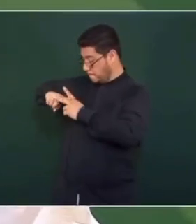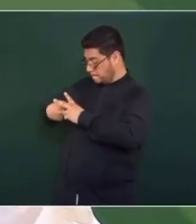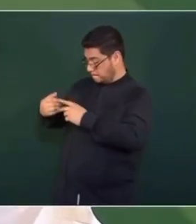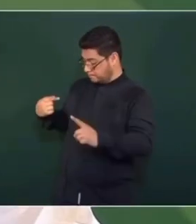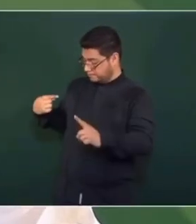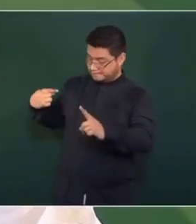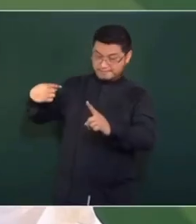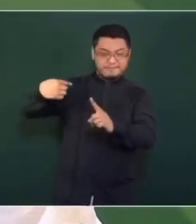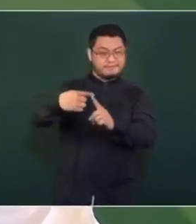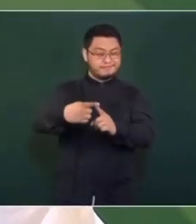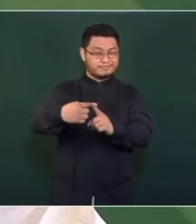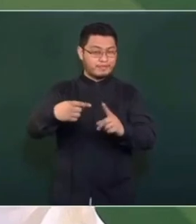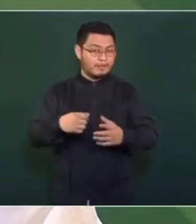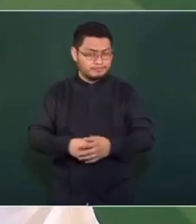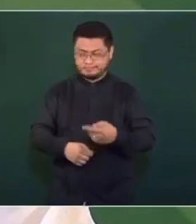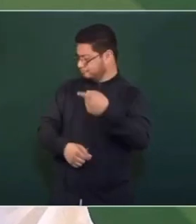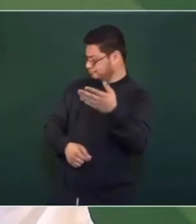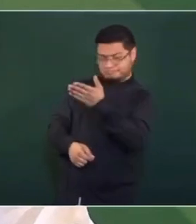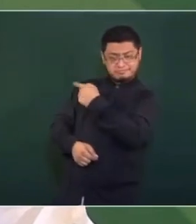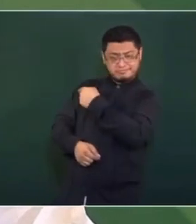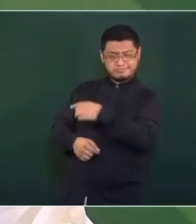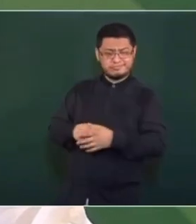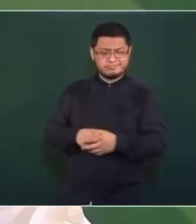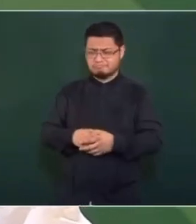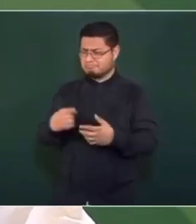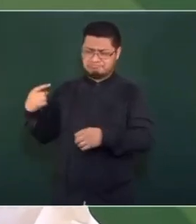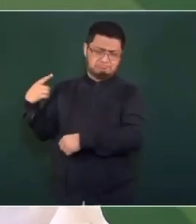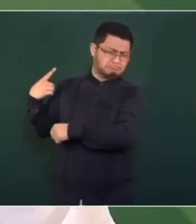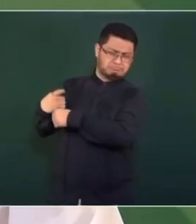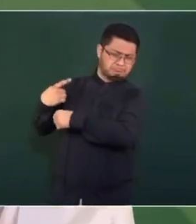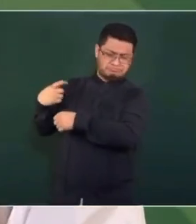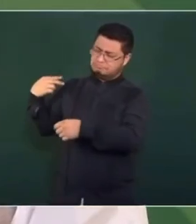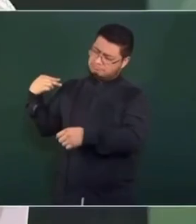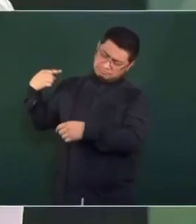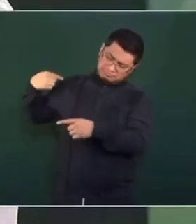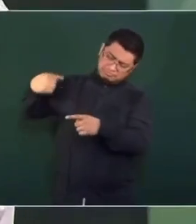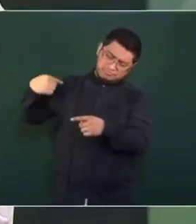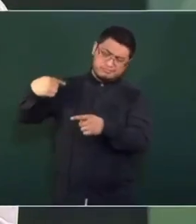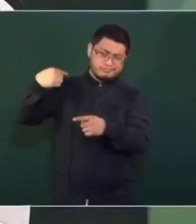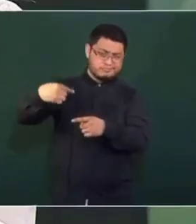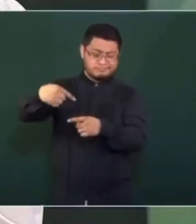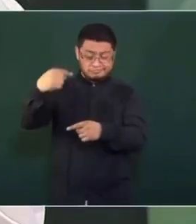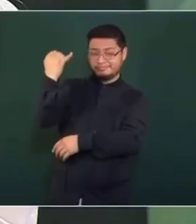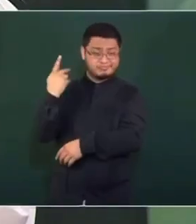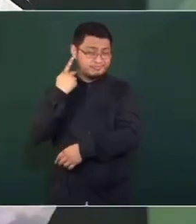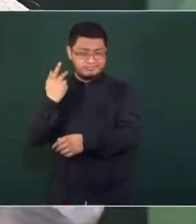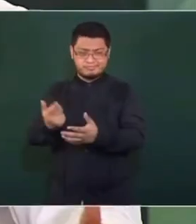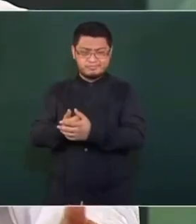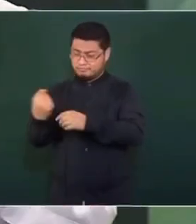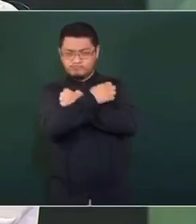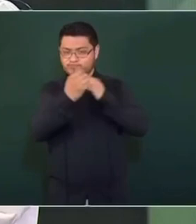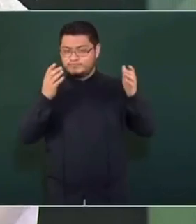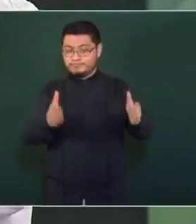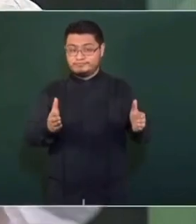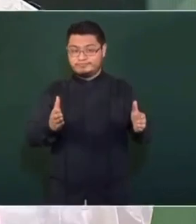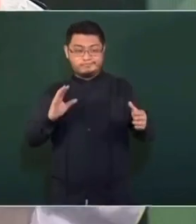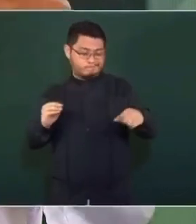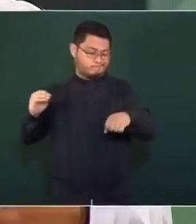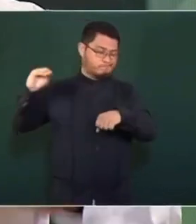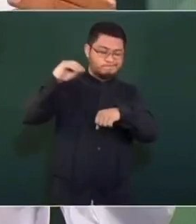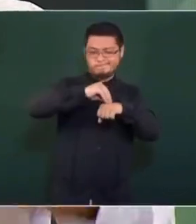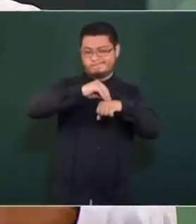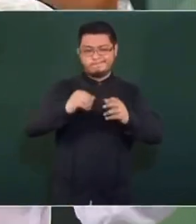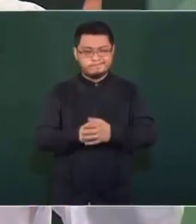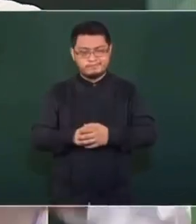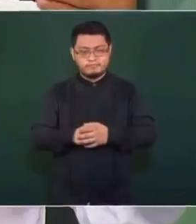de las primeras medidas neoliberales en el terreno educativo, aplicando